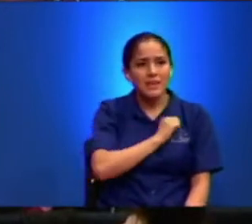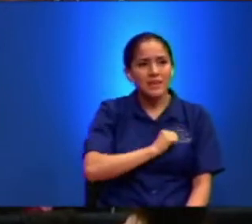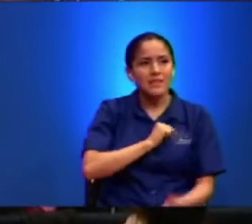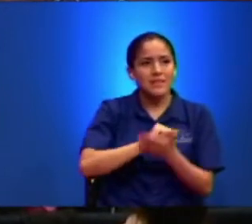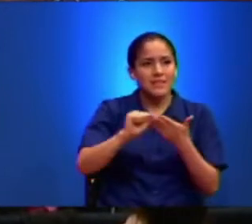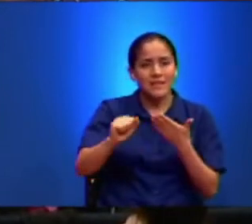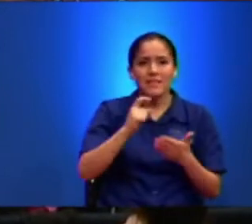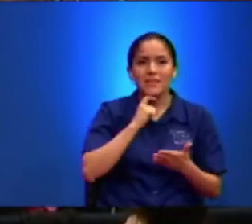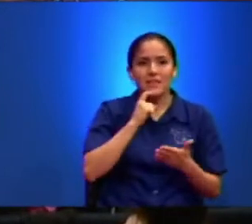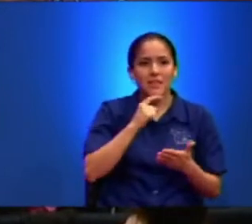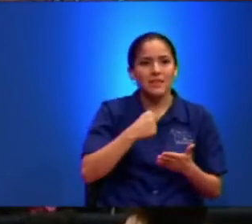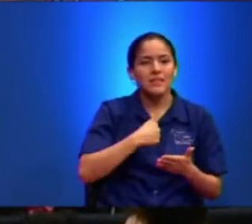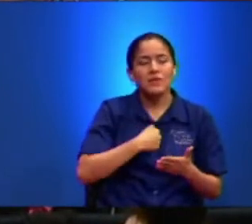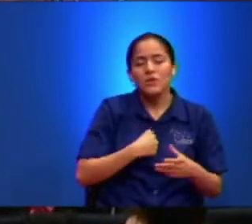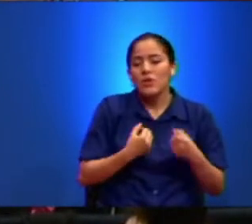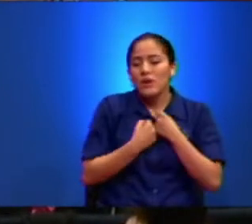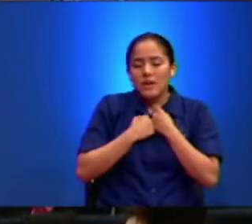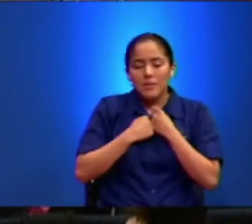Me Rindo